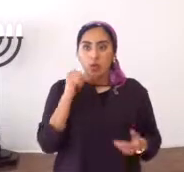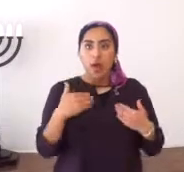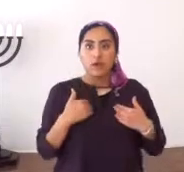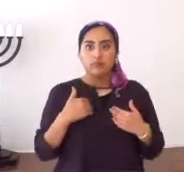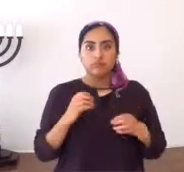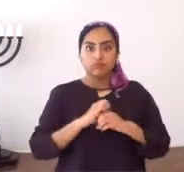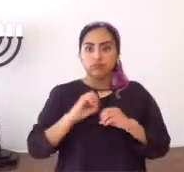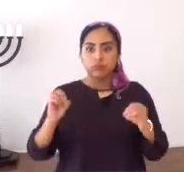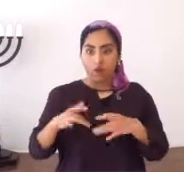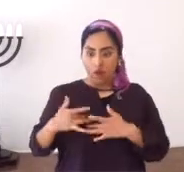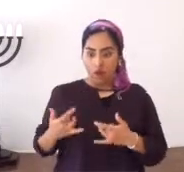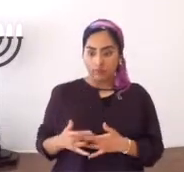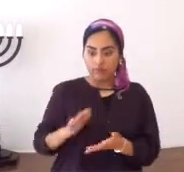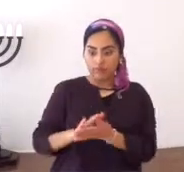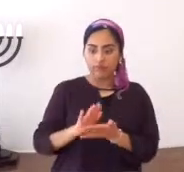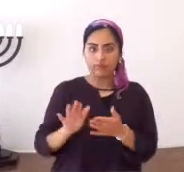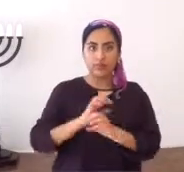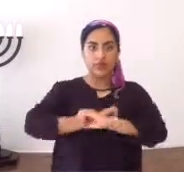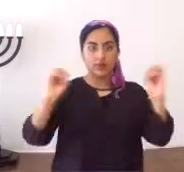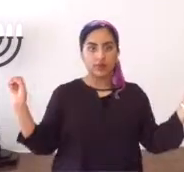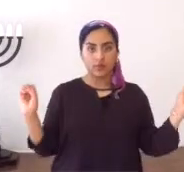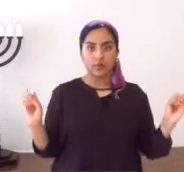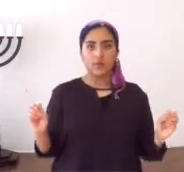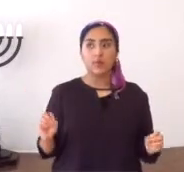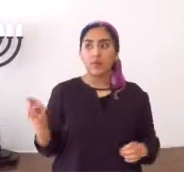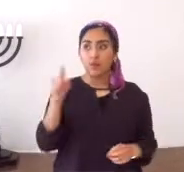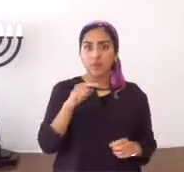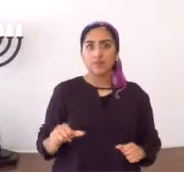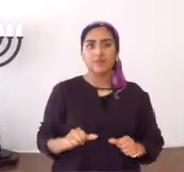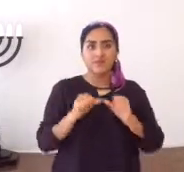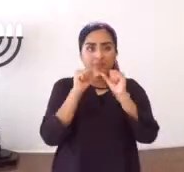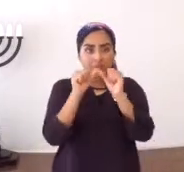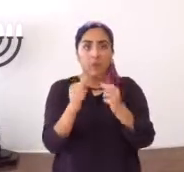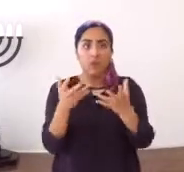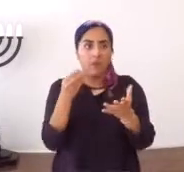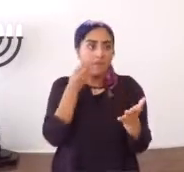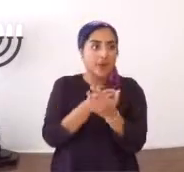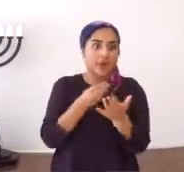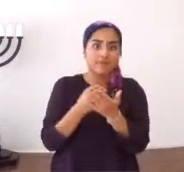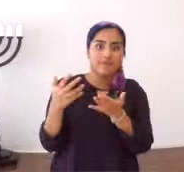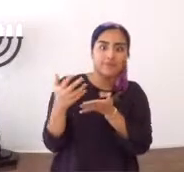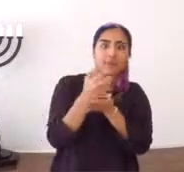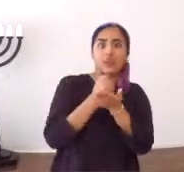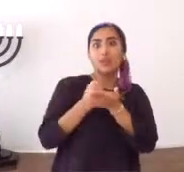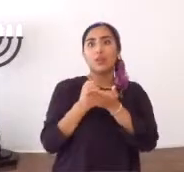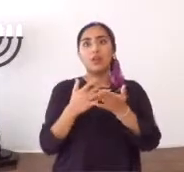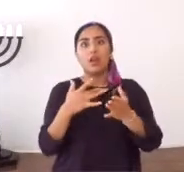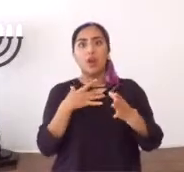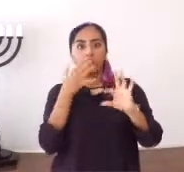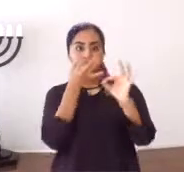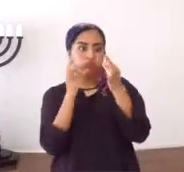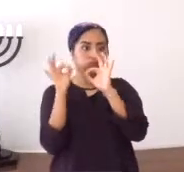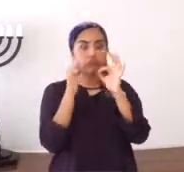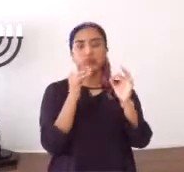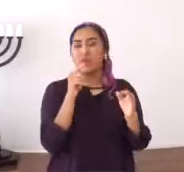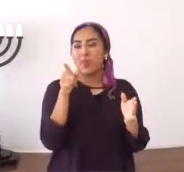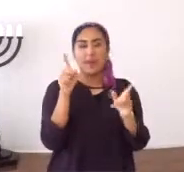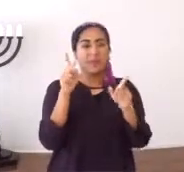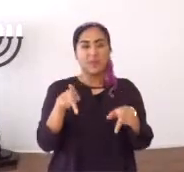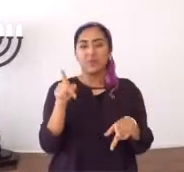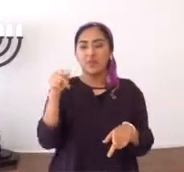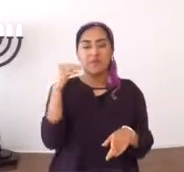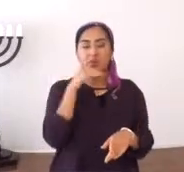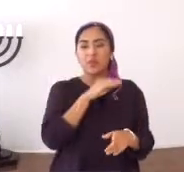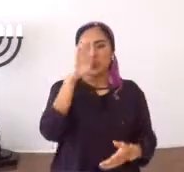que todavía, no tiene circuncidados, ni siquiera su corazón, que sigue en avaricias, en codicias, en lujurias, en